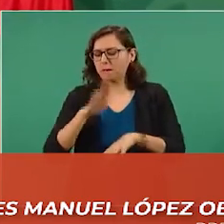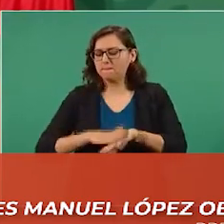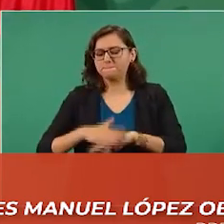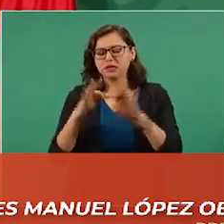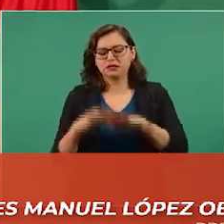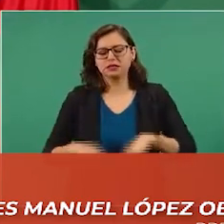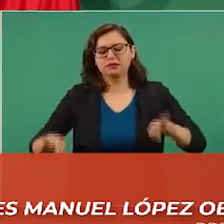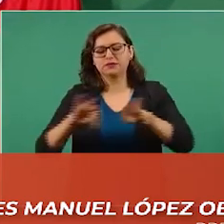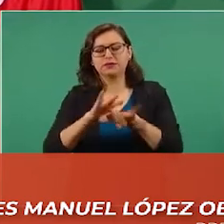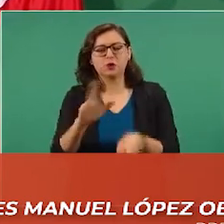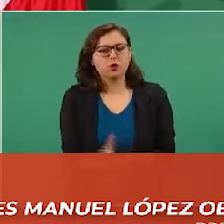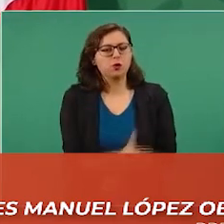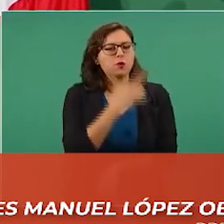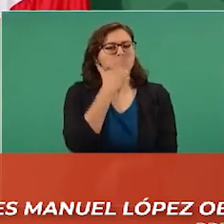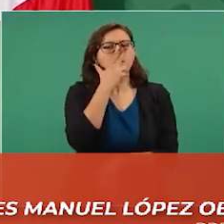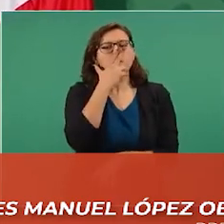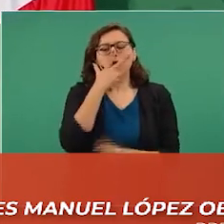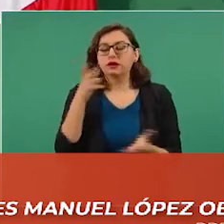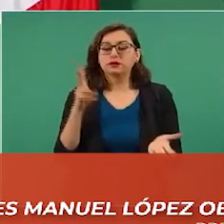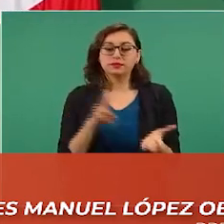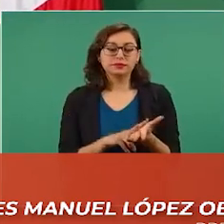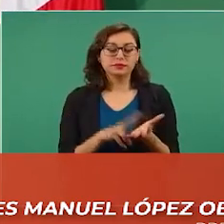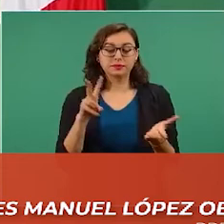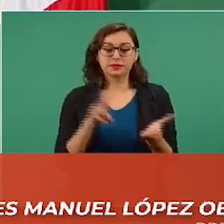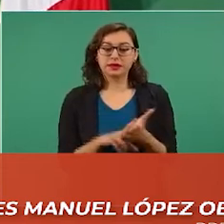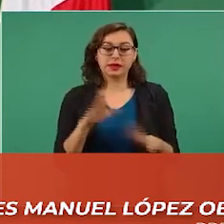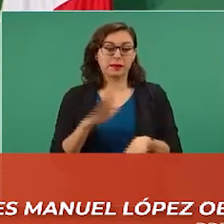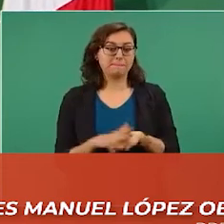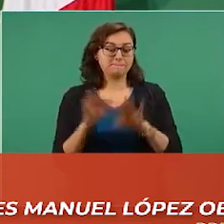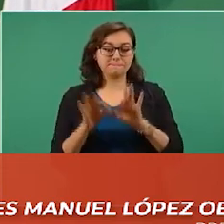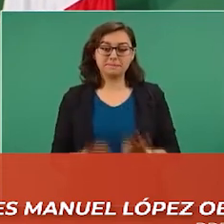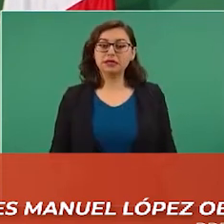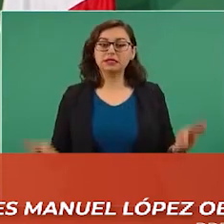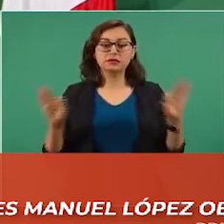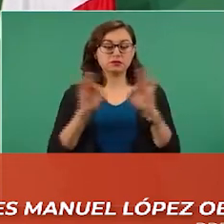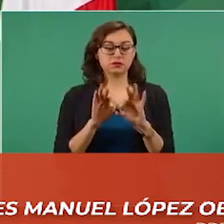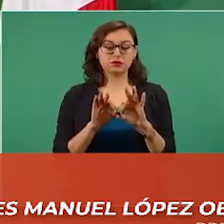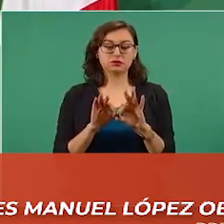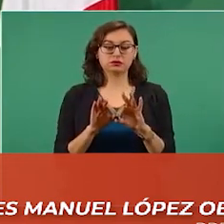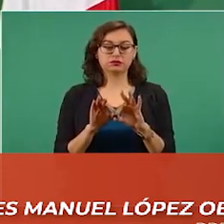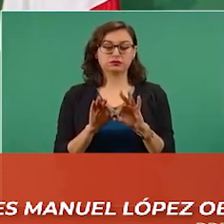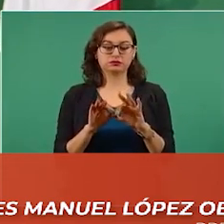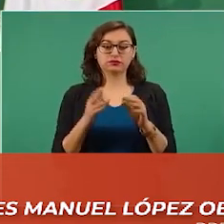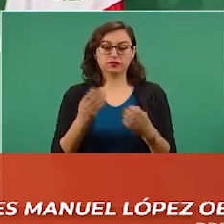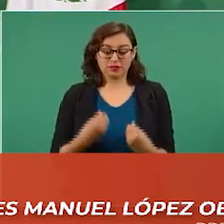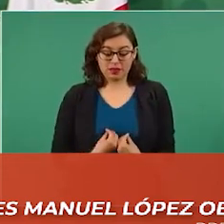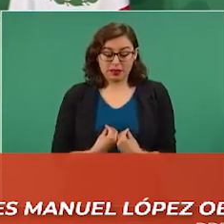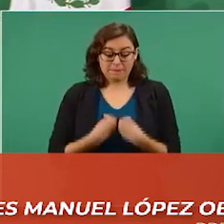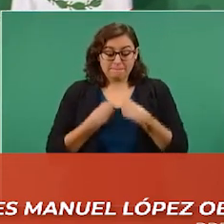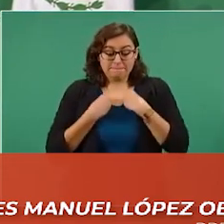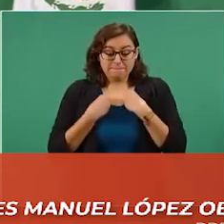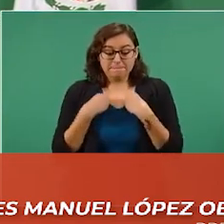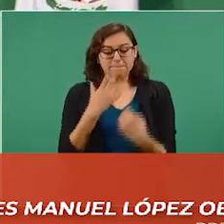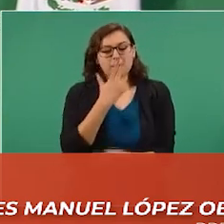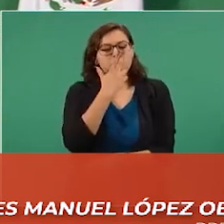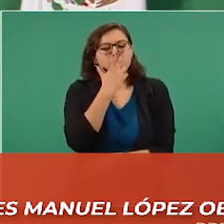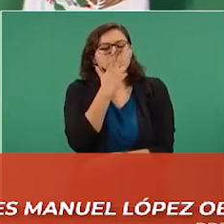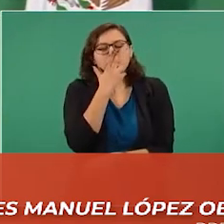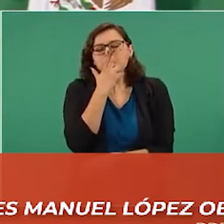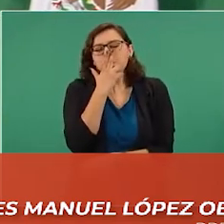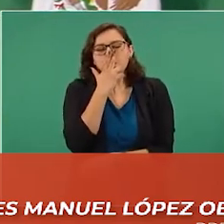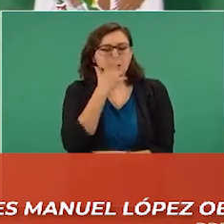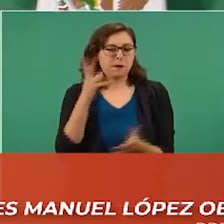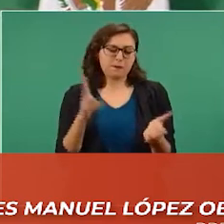lo más importante de todo es la vida y